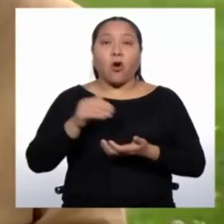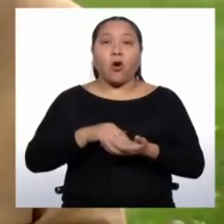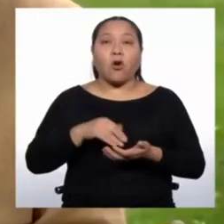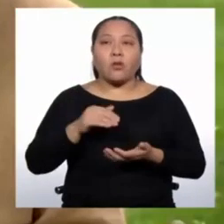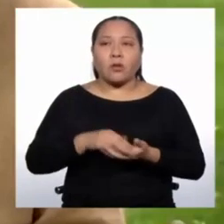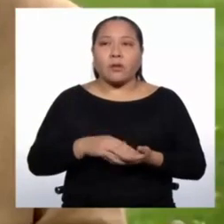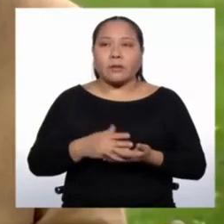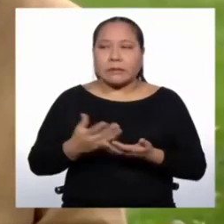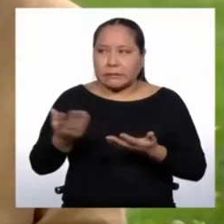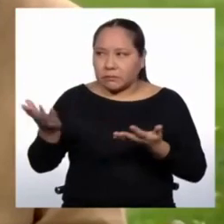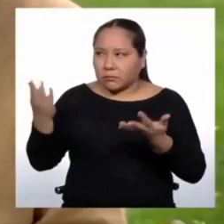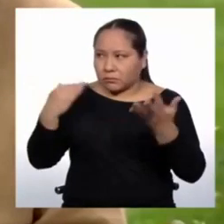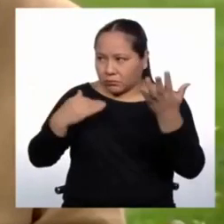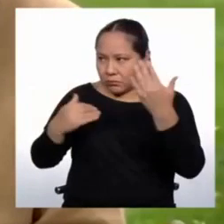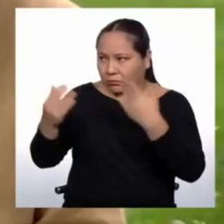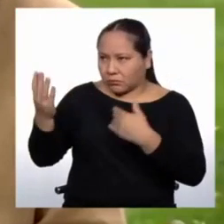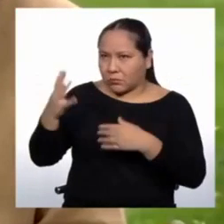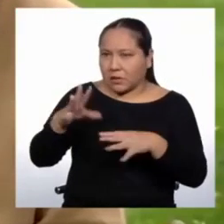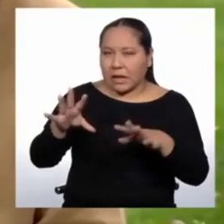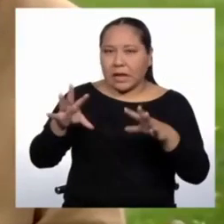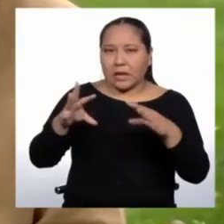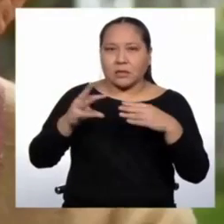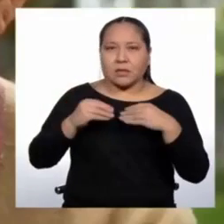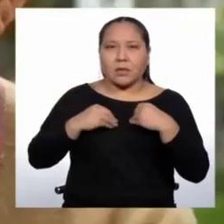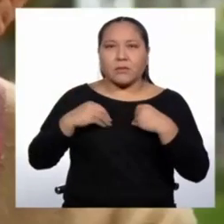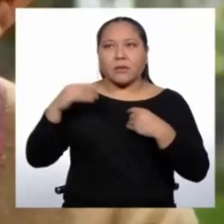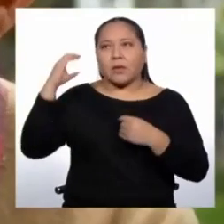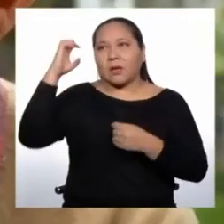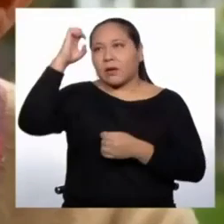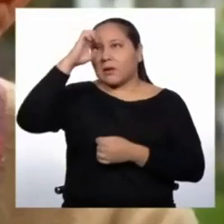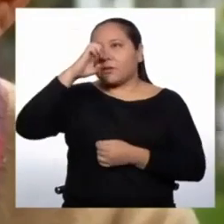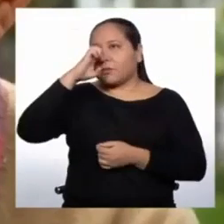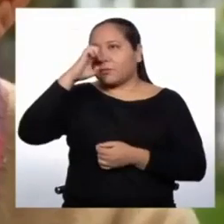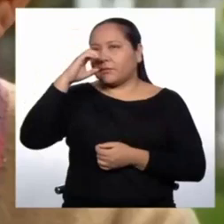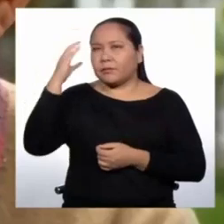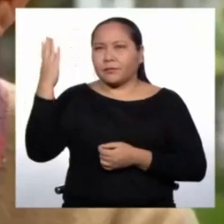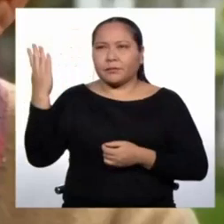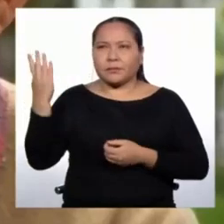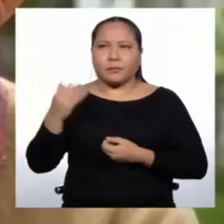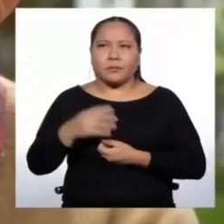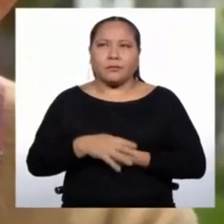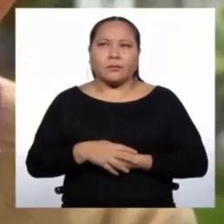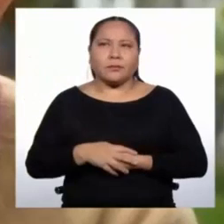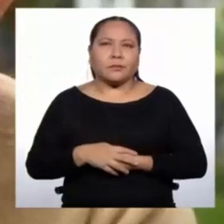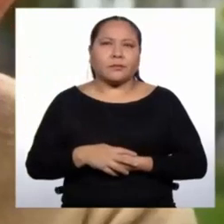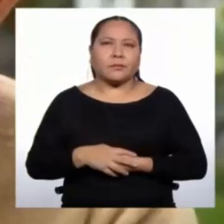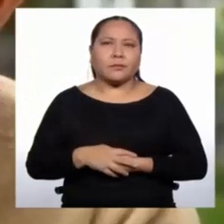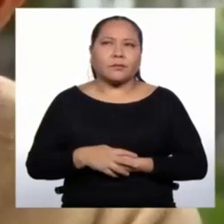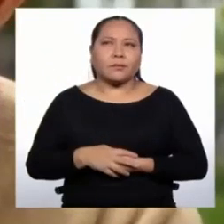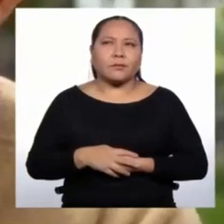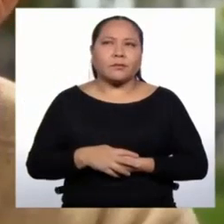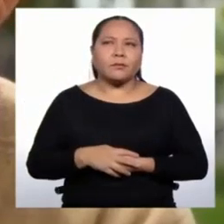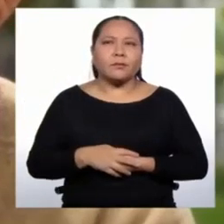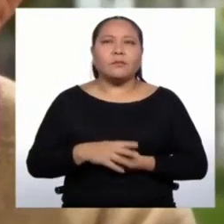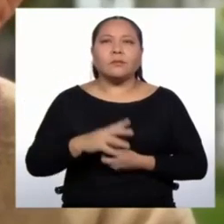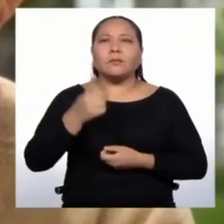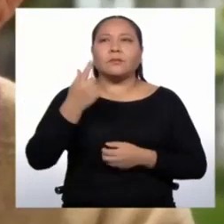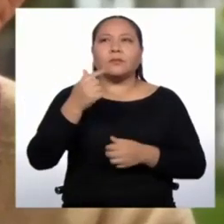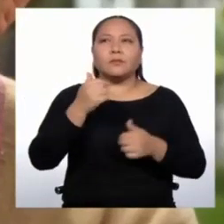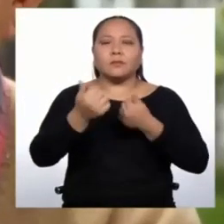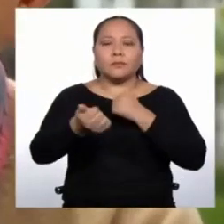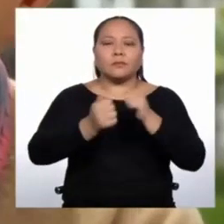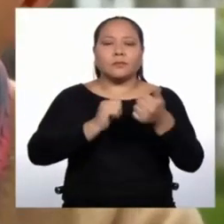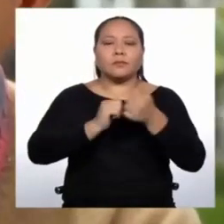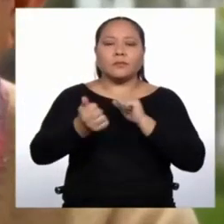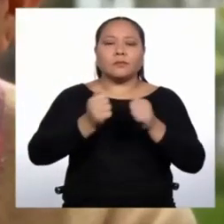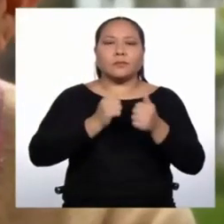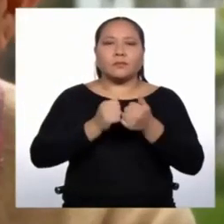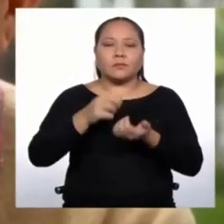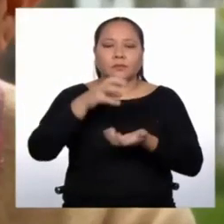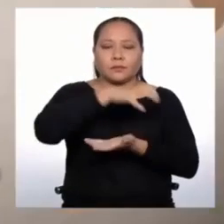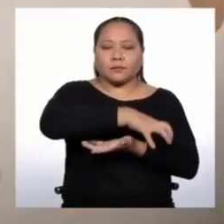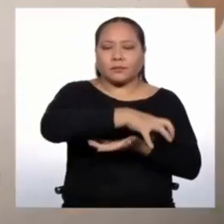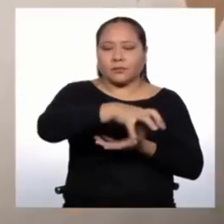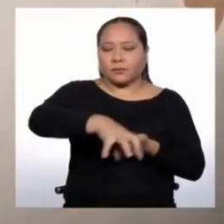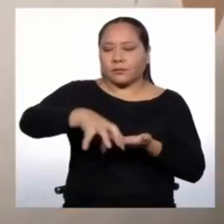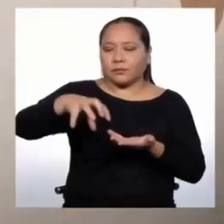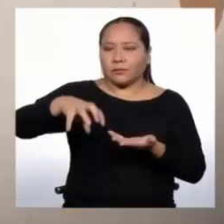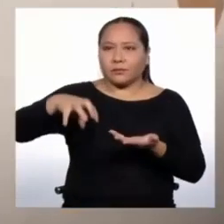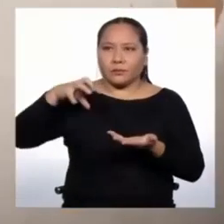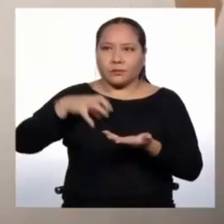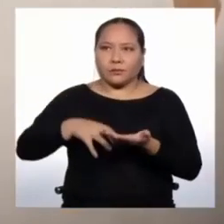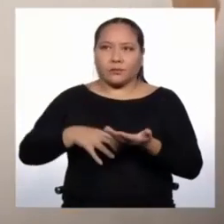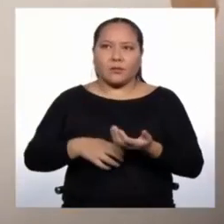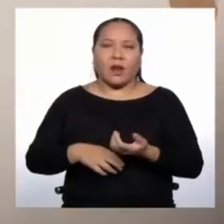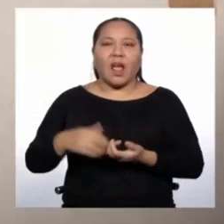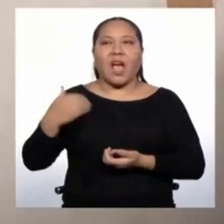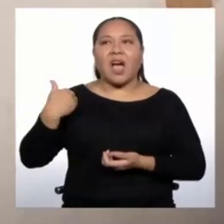europeos, pero no lo consigue por diversas razones, ¿no? Primero está la competencia de los países del lado del Atlántico.